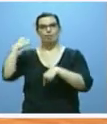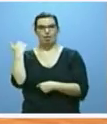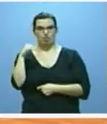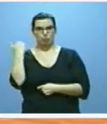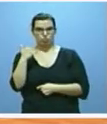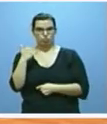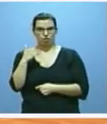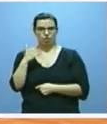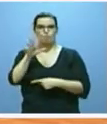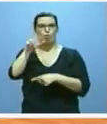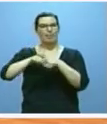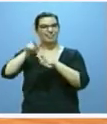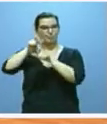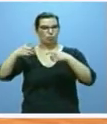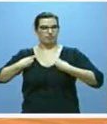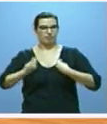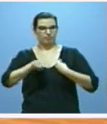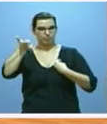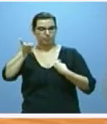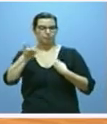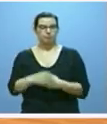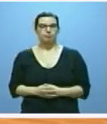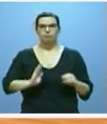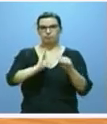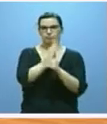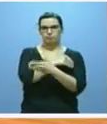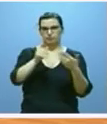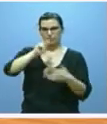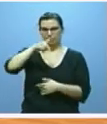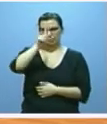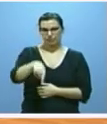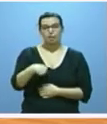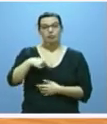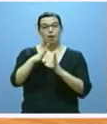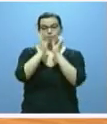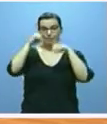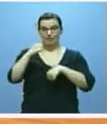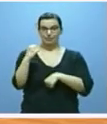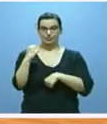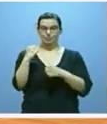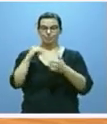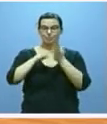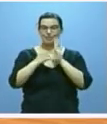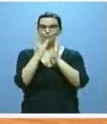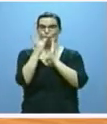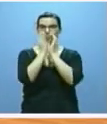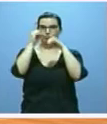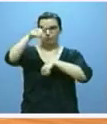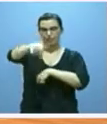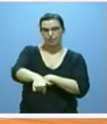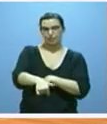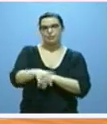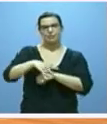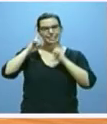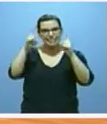por valor de 29,5 millones de euros. Planes que aquí consensuamos y cuyo desarrollo integra esfuerzos de las distintas